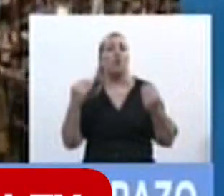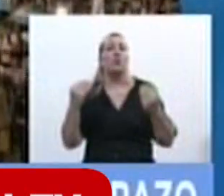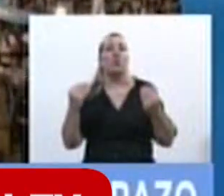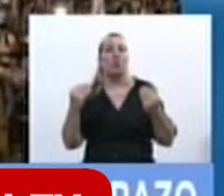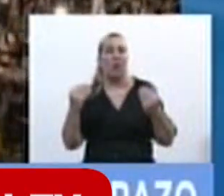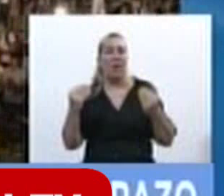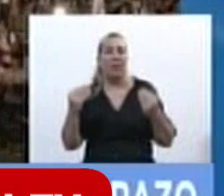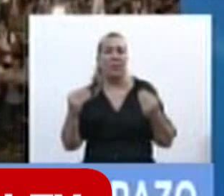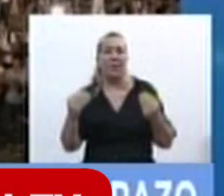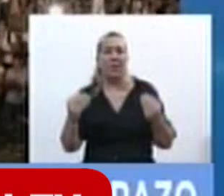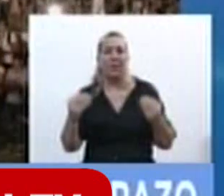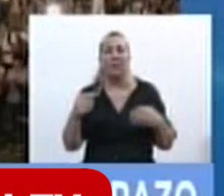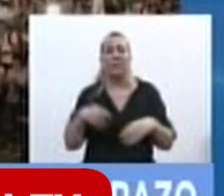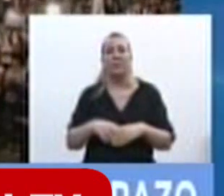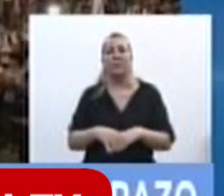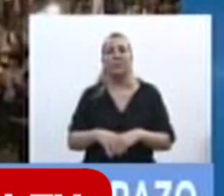medicamentosos